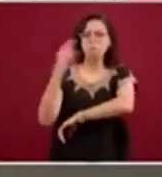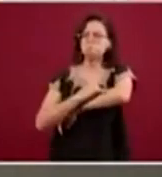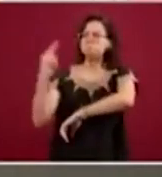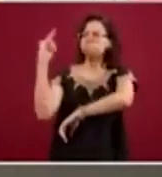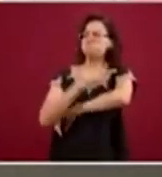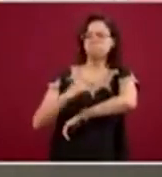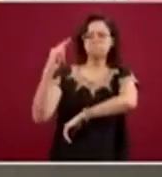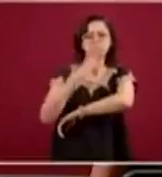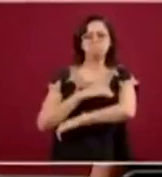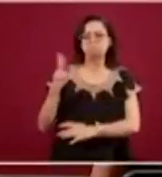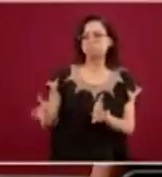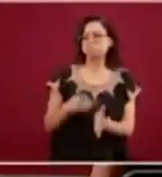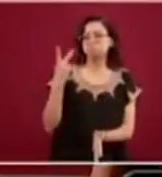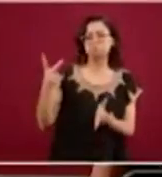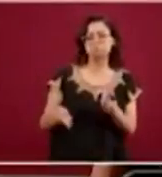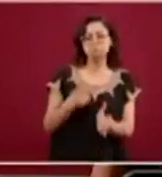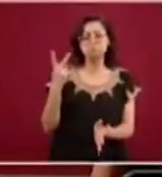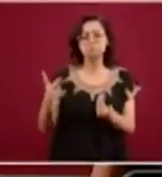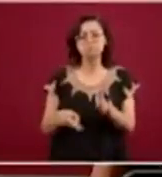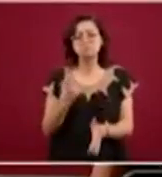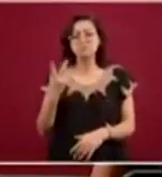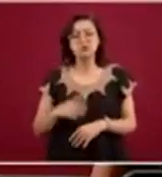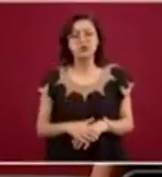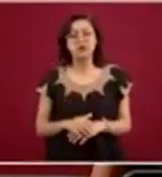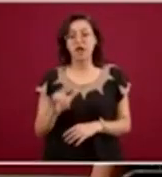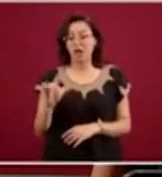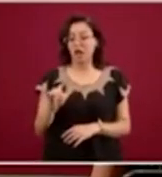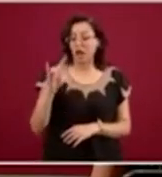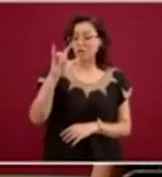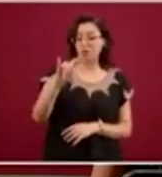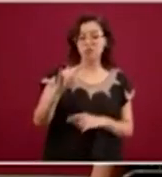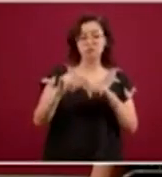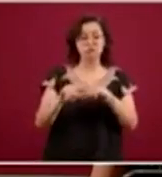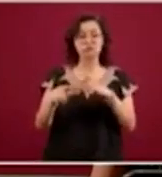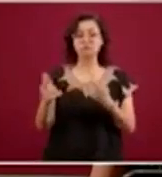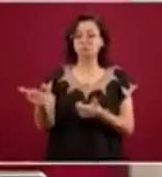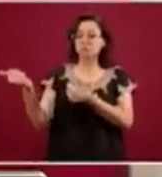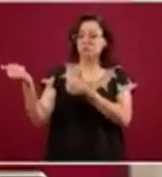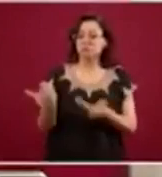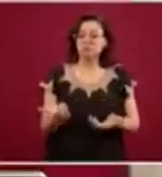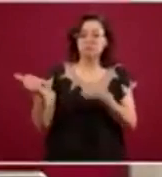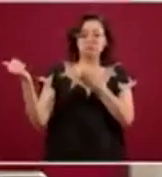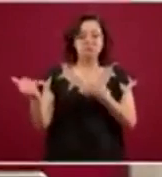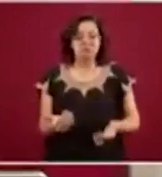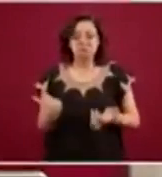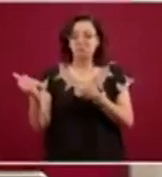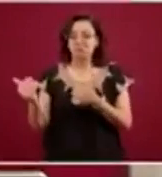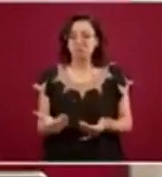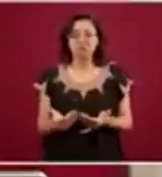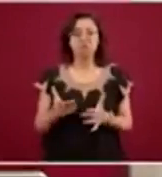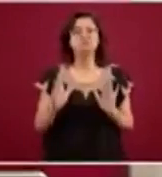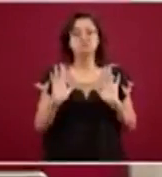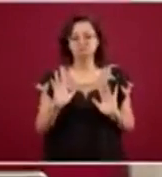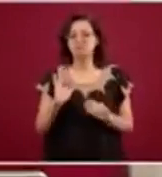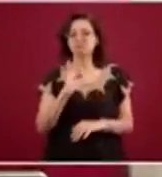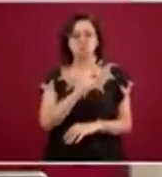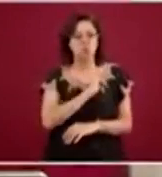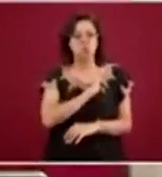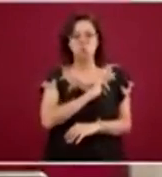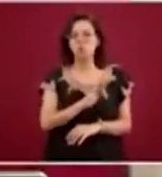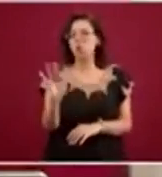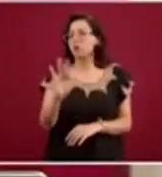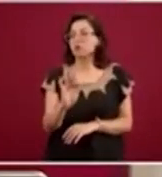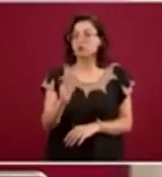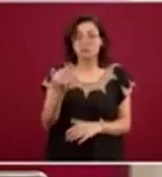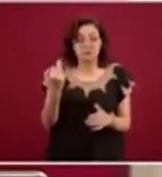El avión, la aeronave es el medio, pero no es el fin. Todos los vuelos que se necesiten contratar serán contratados para